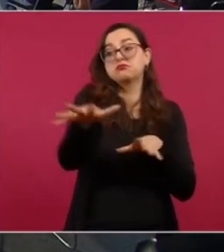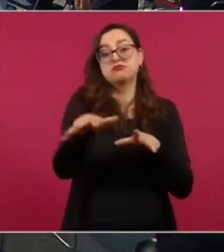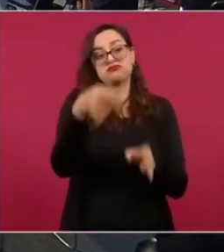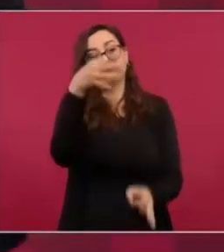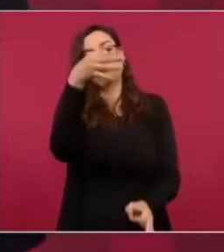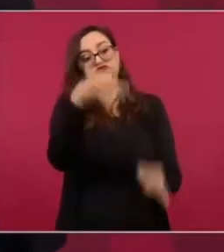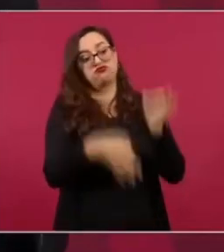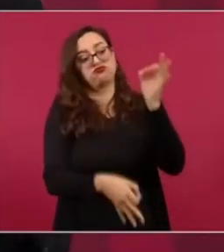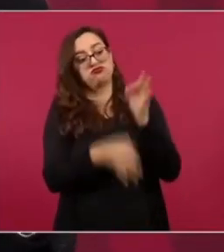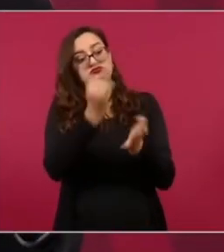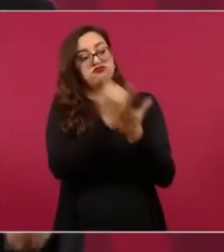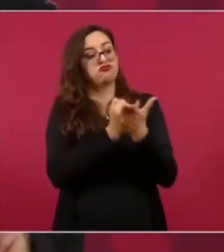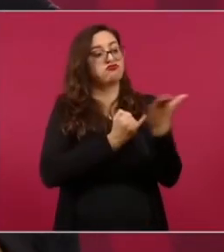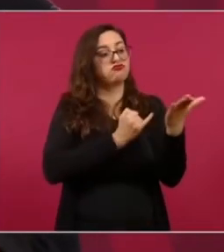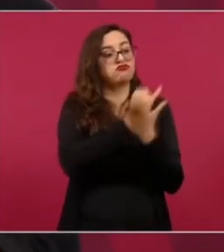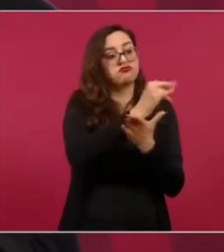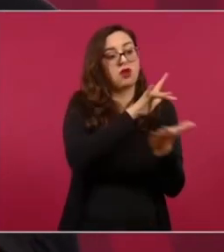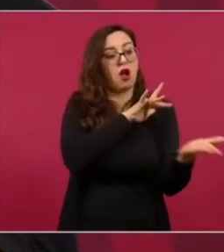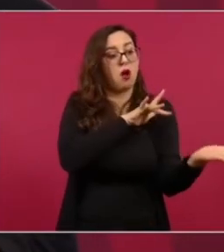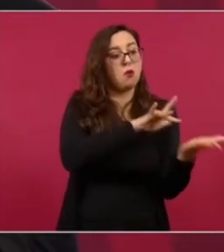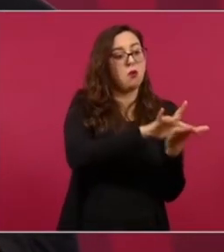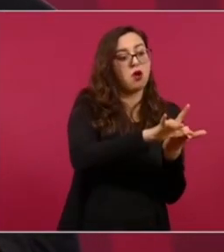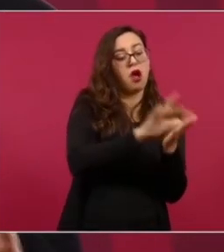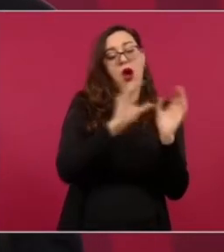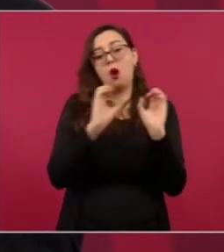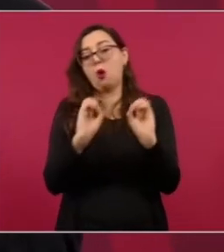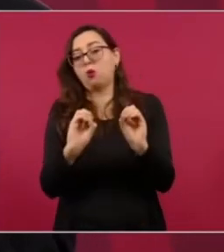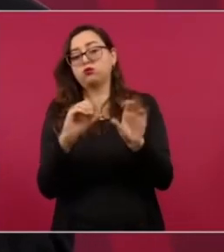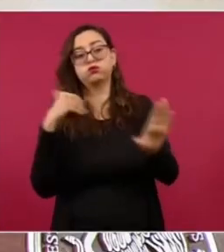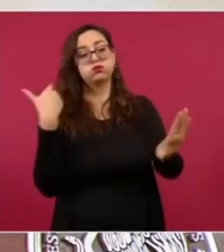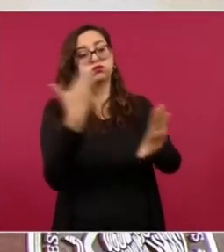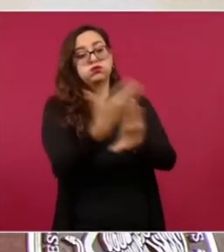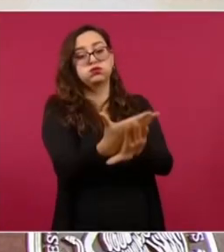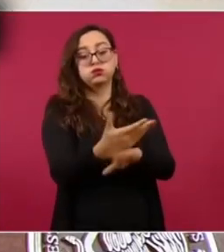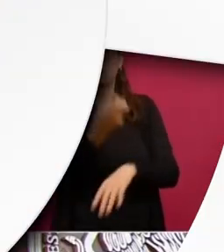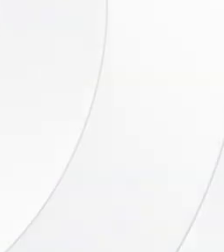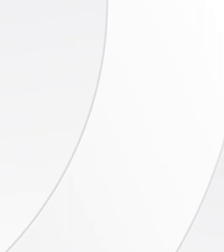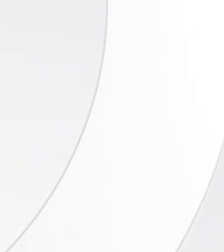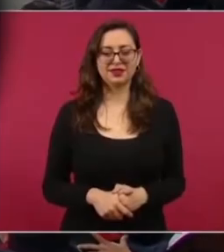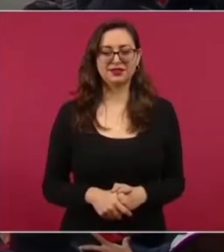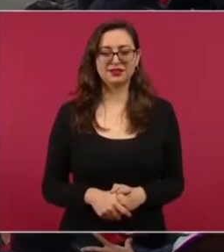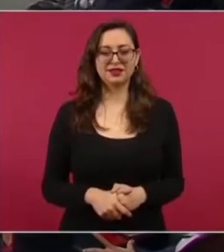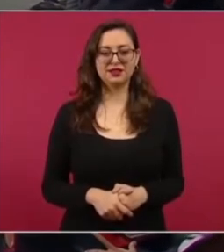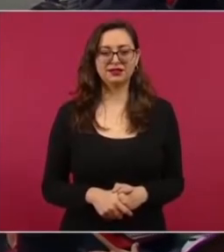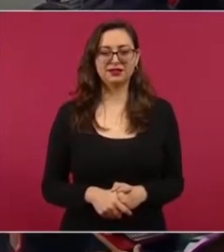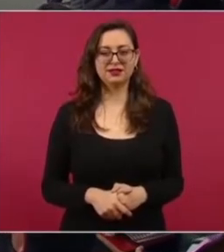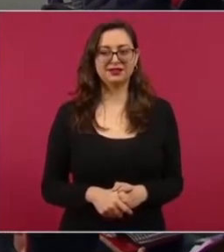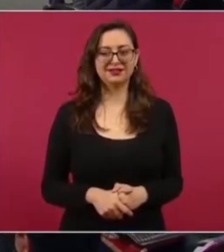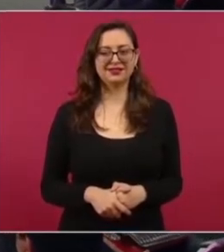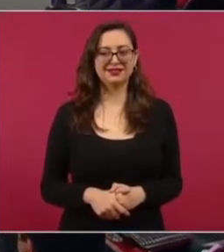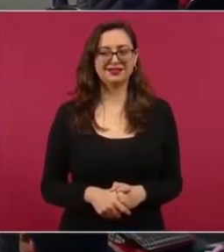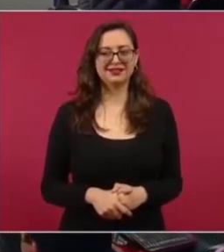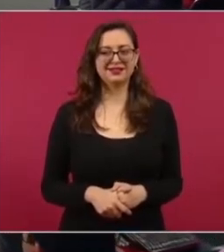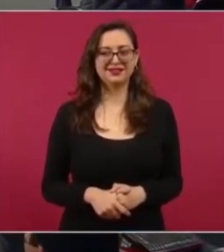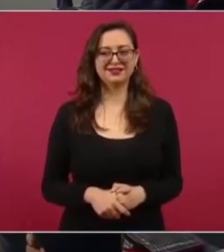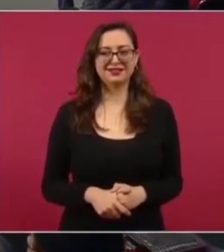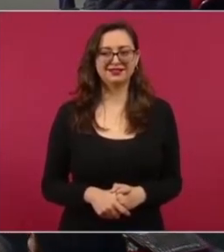como es en una auténtica democracia aquí está